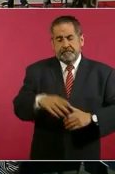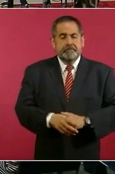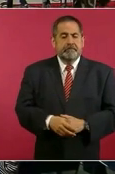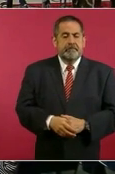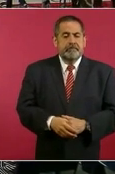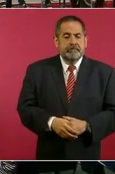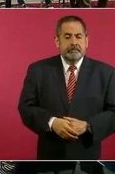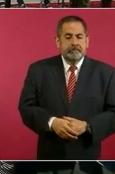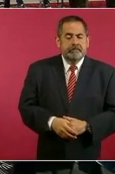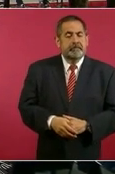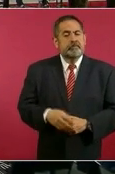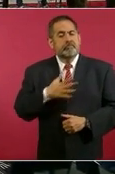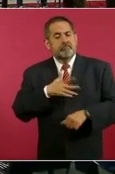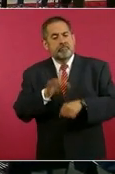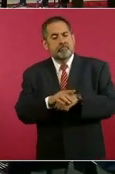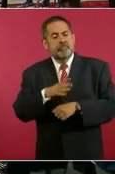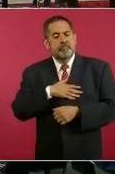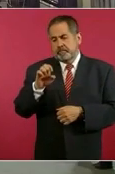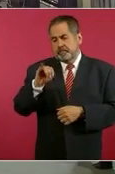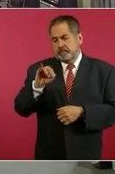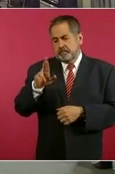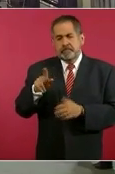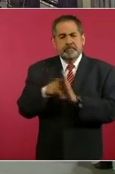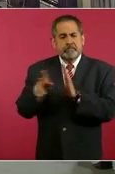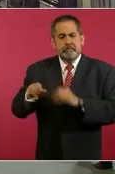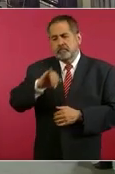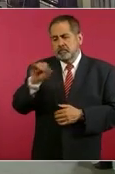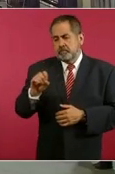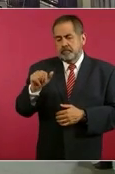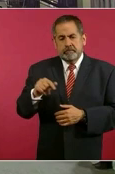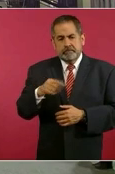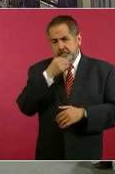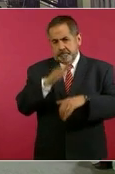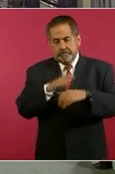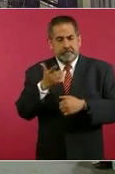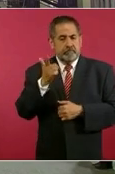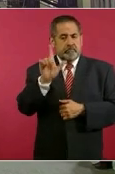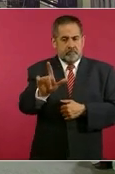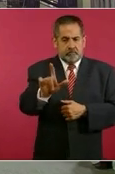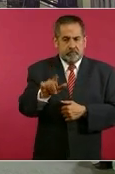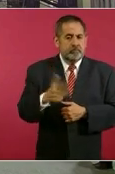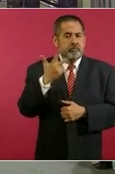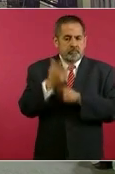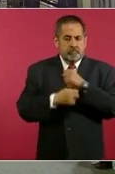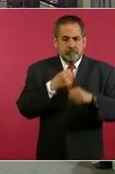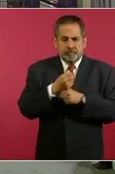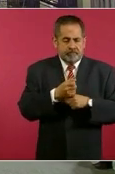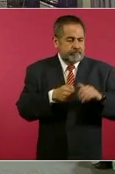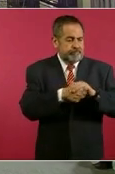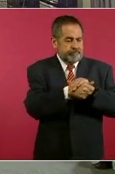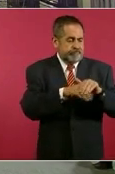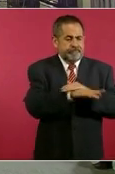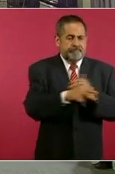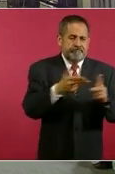Presidente, buenos días. Emir Olivares, del periódico La Jornada. Preguntarle, el lunes se cumplen ocho años de los crímenes contra los normalistas de Ayotzinapa.